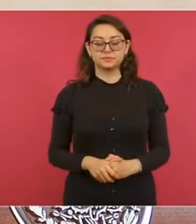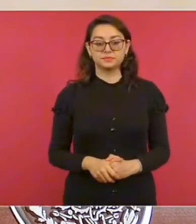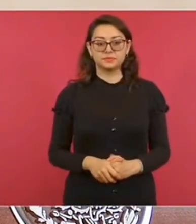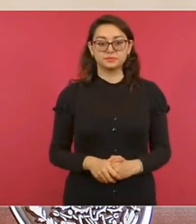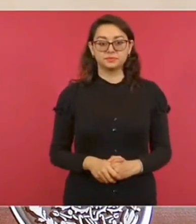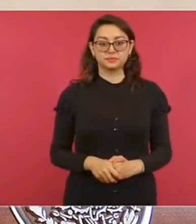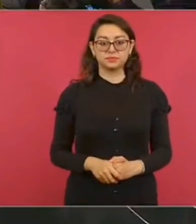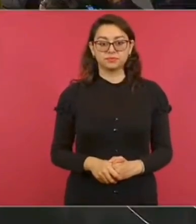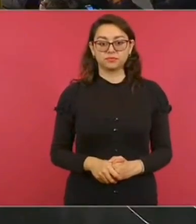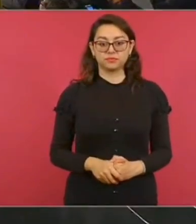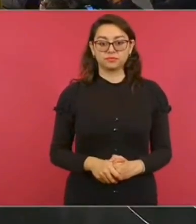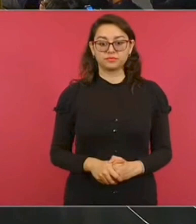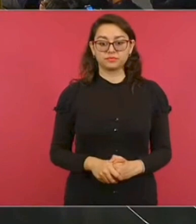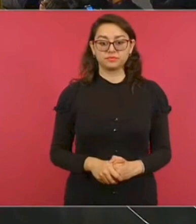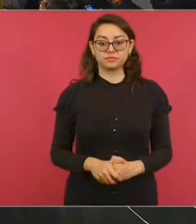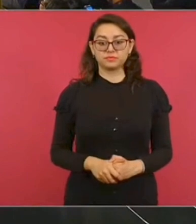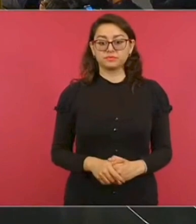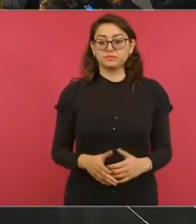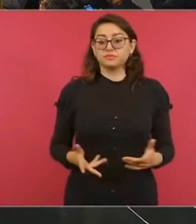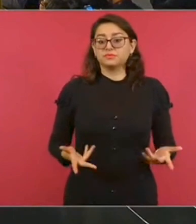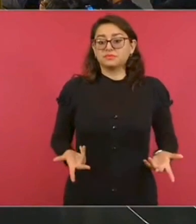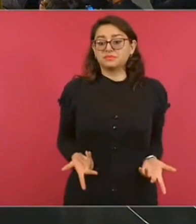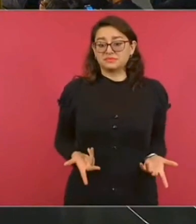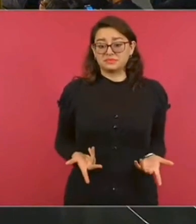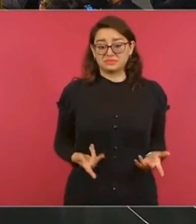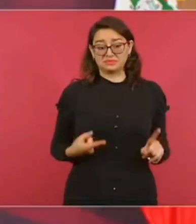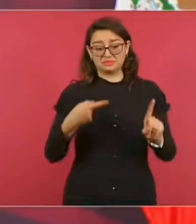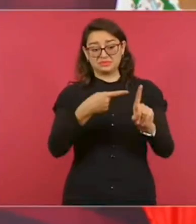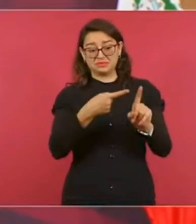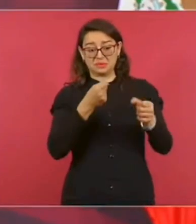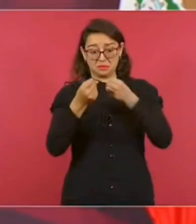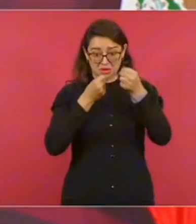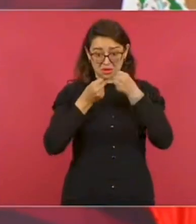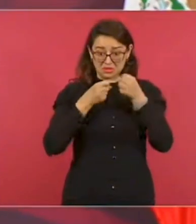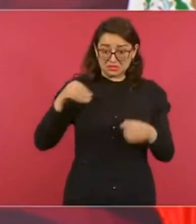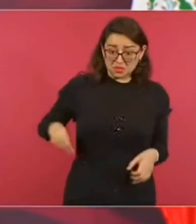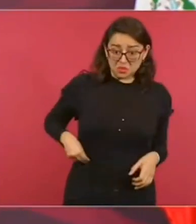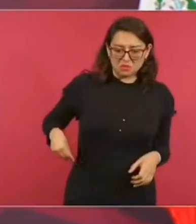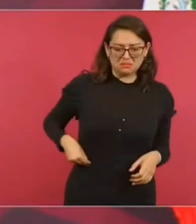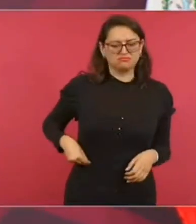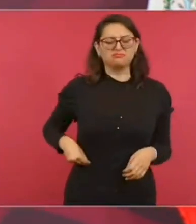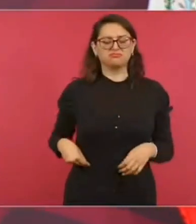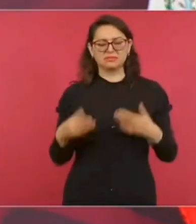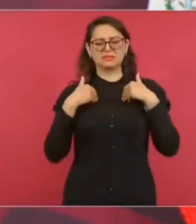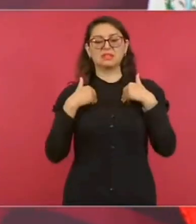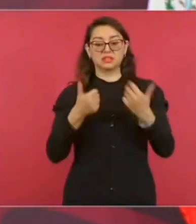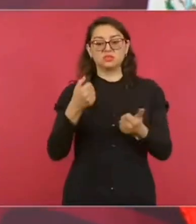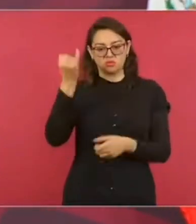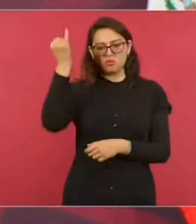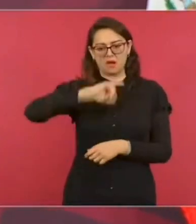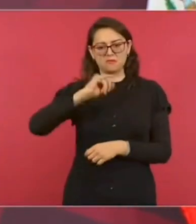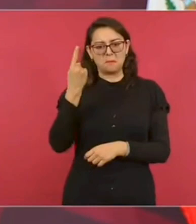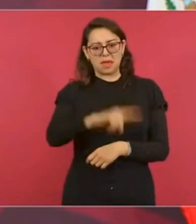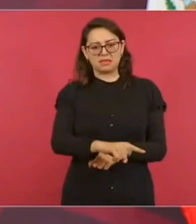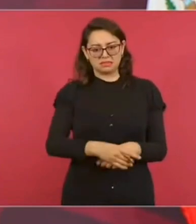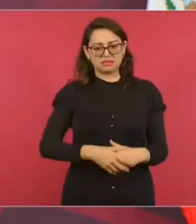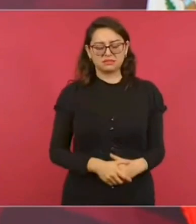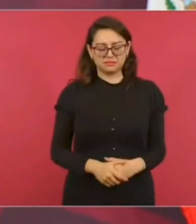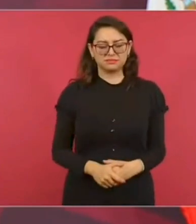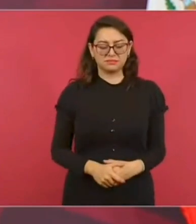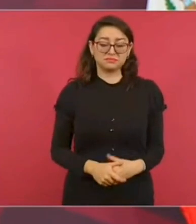Y no es el señor periodista o el joven periodista, no, es arriba, es que les dan órdenes,